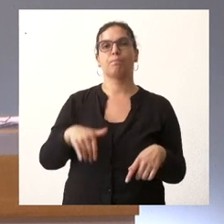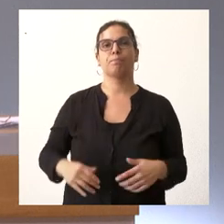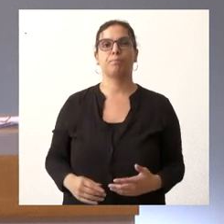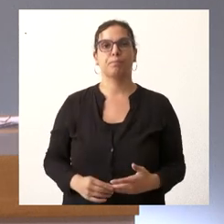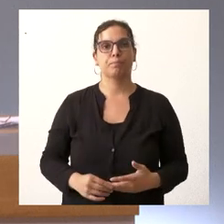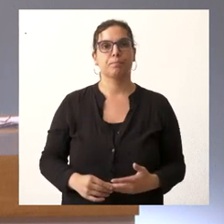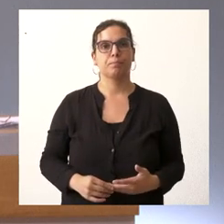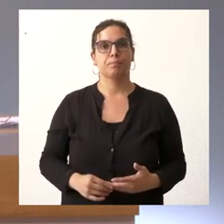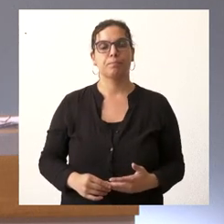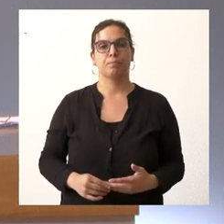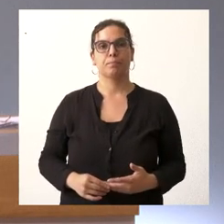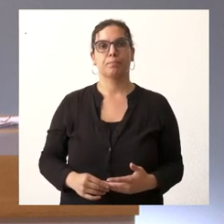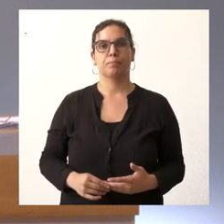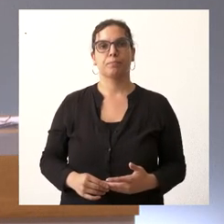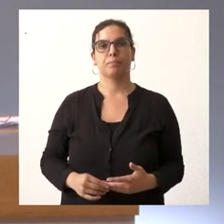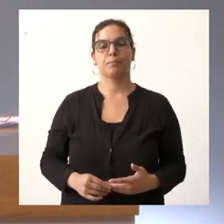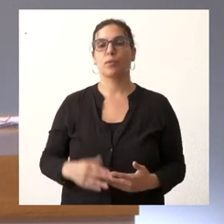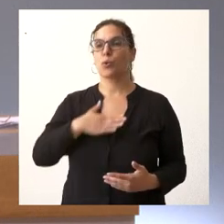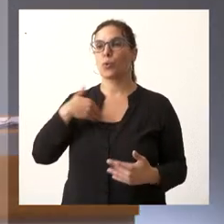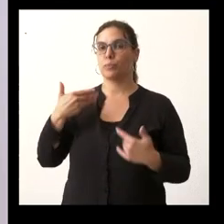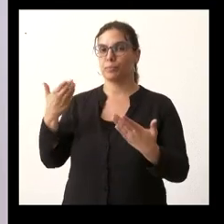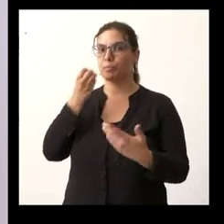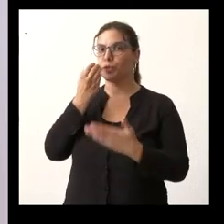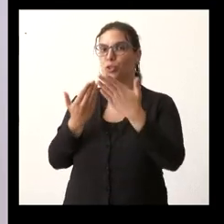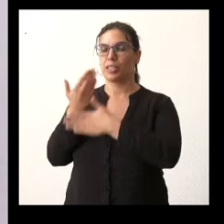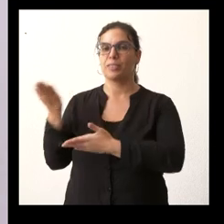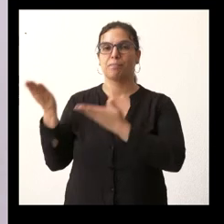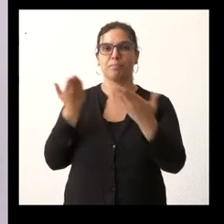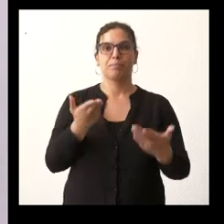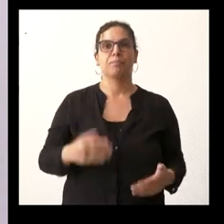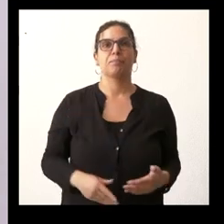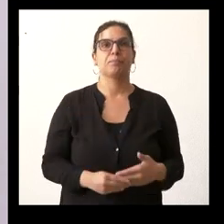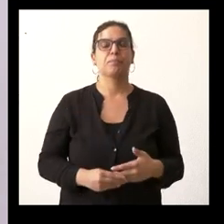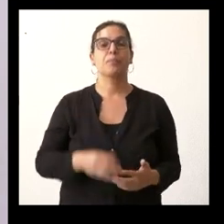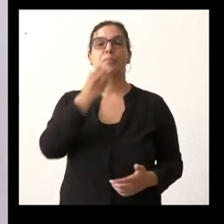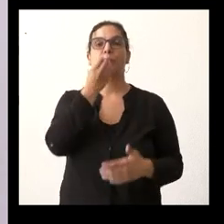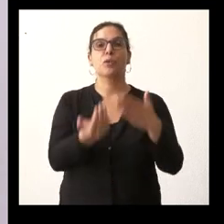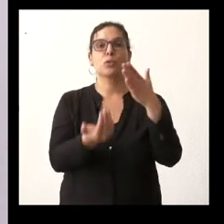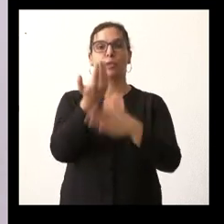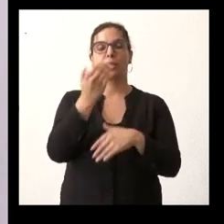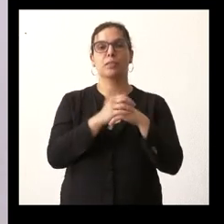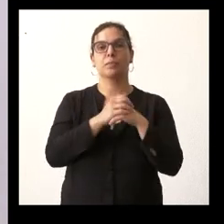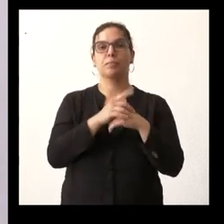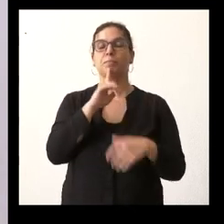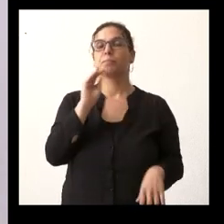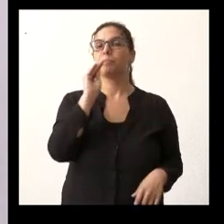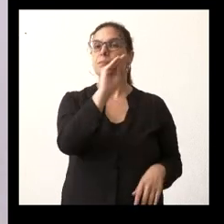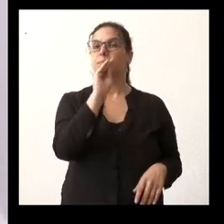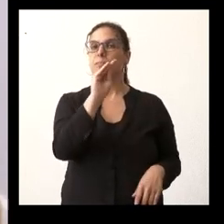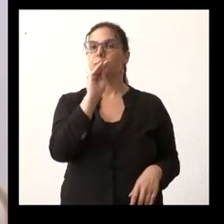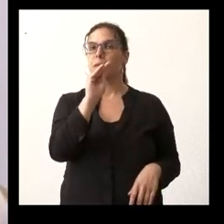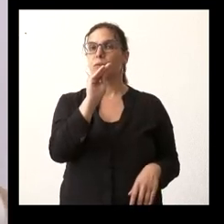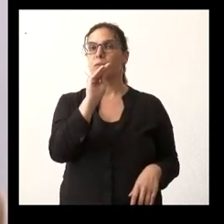adelante José Torres cuando quieras buenos días Buenos días mi pregunta va dirigida un poco a la